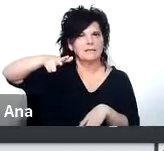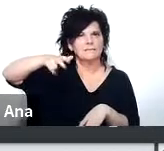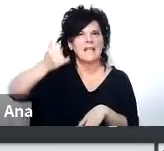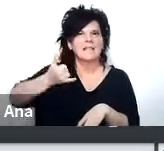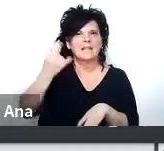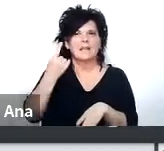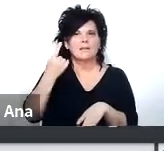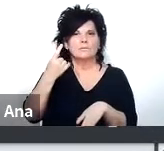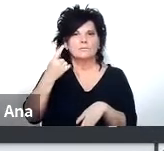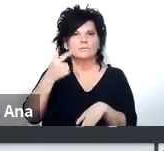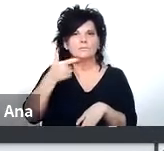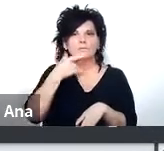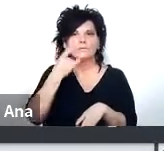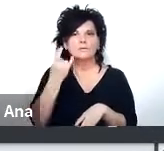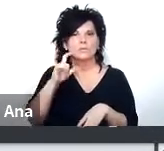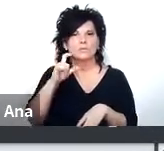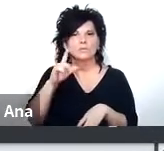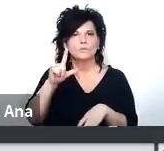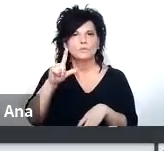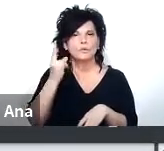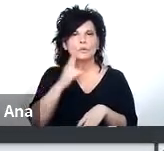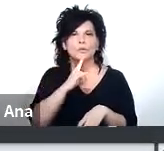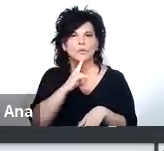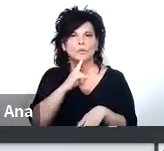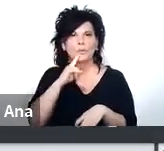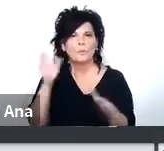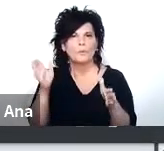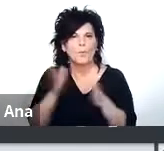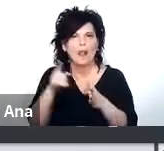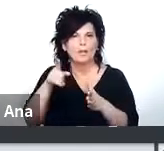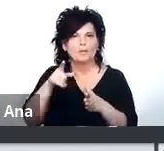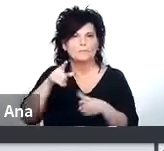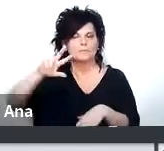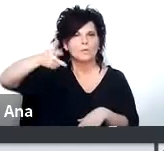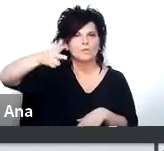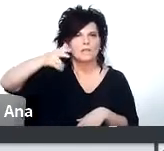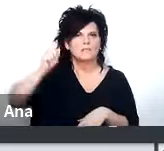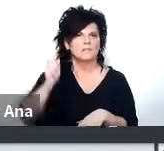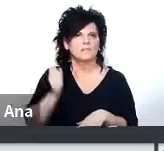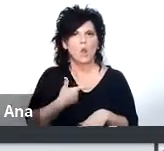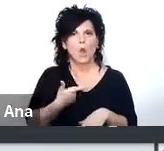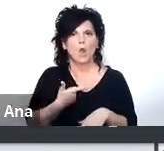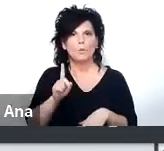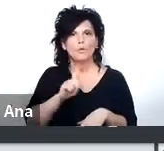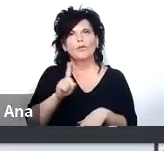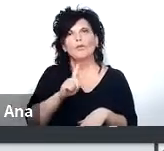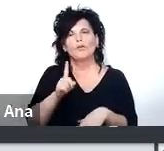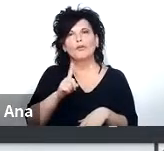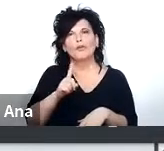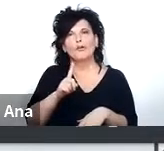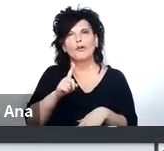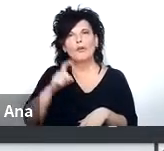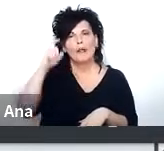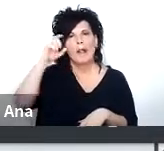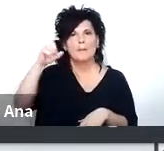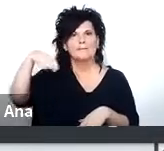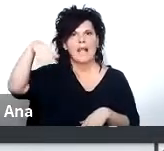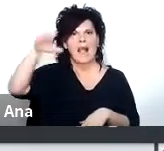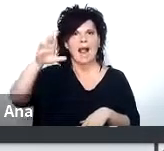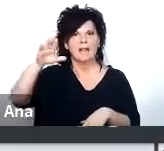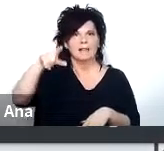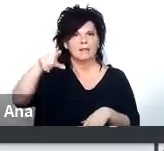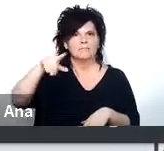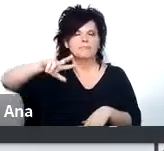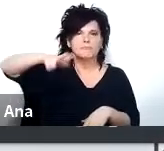bajo y es al día de hoy que un satélite común que no es HTS que no es de alta capacidad es un satélite que